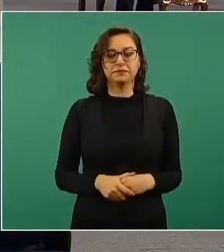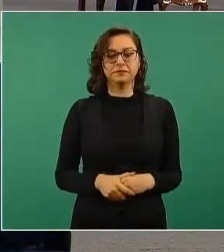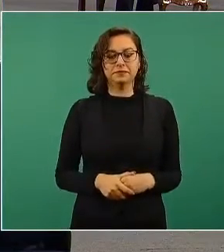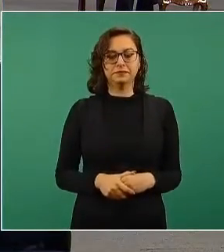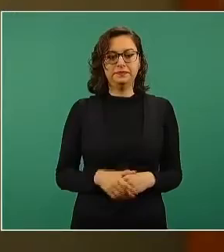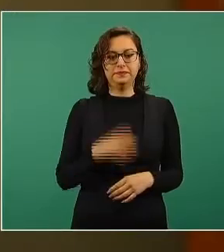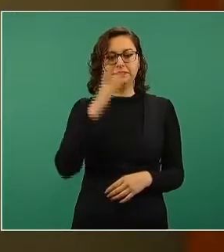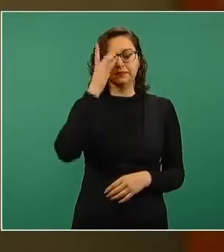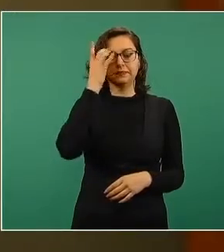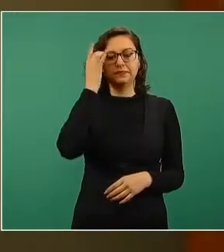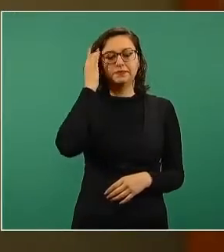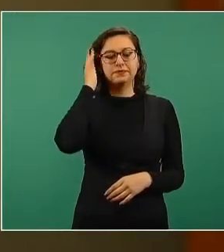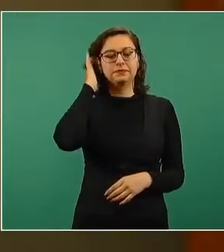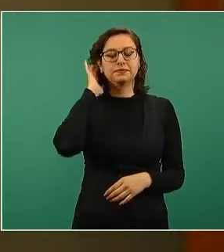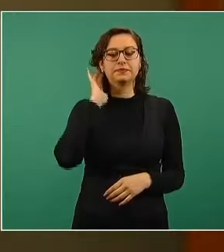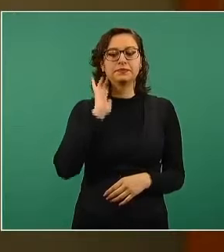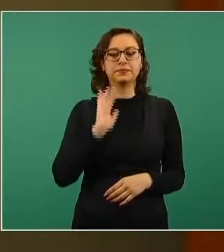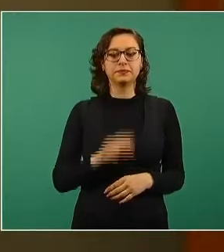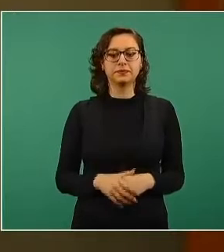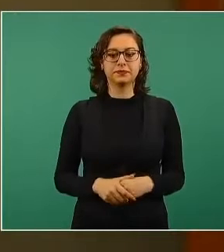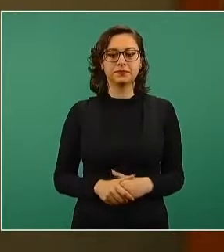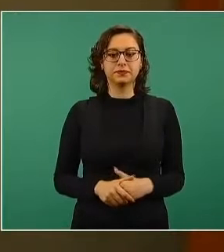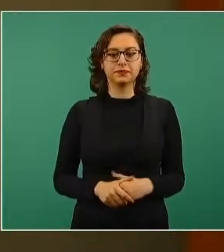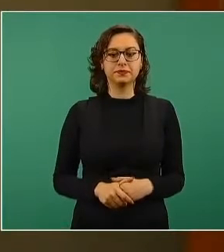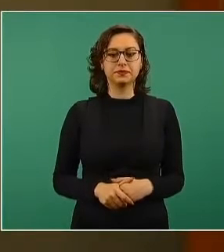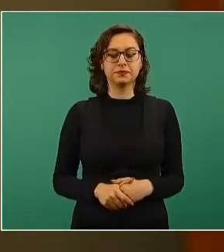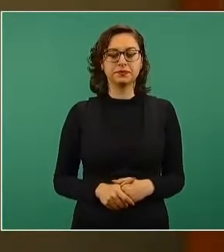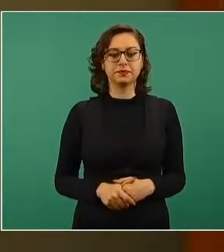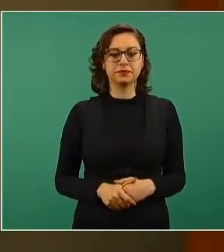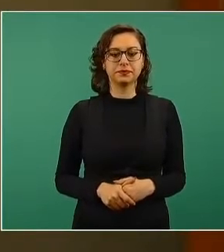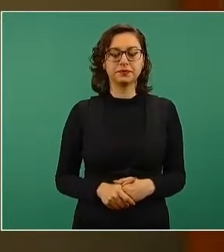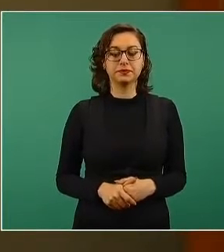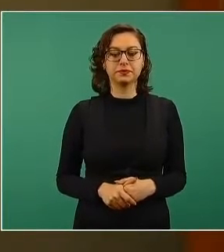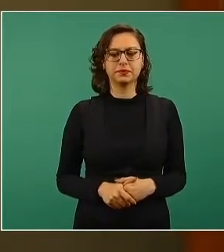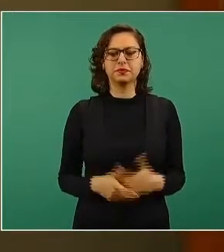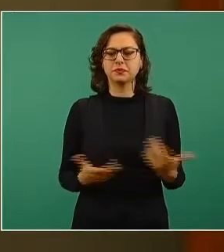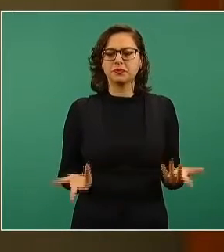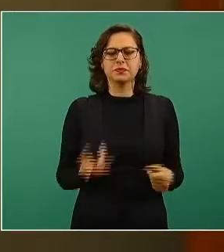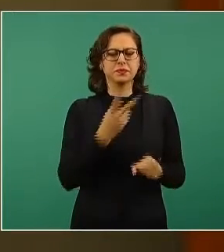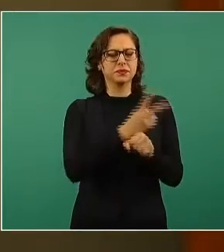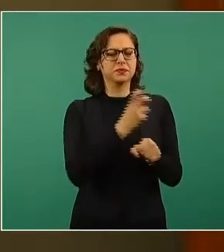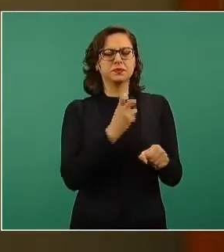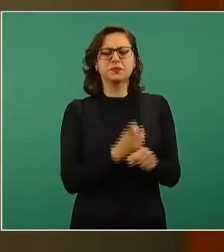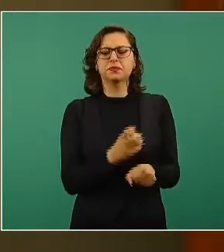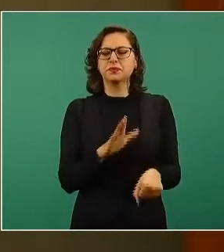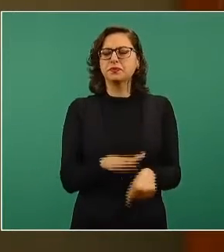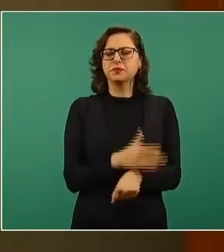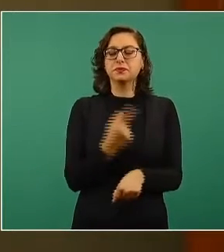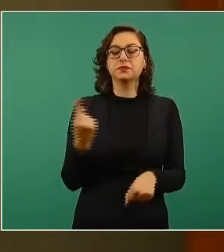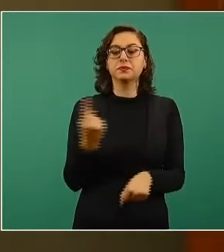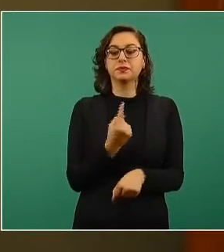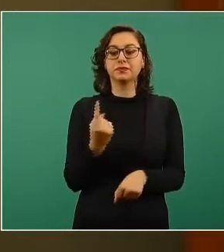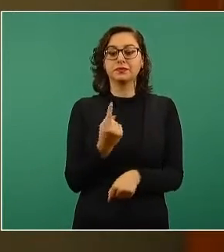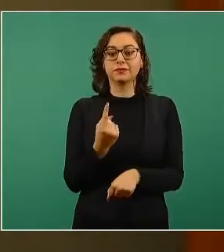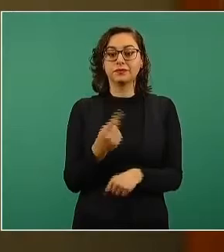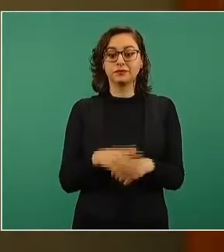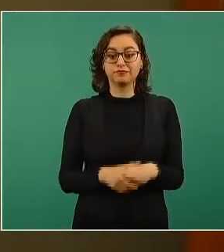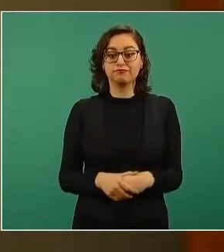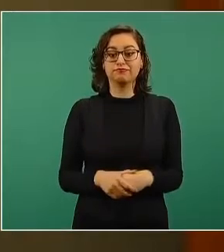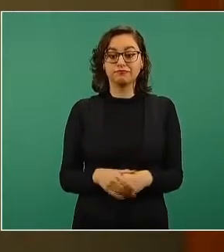ellos representan la dignidad